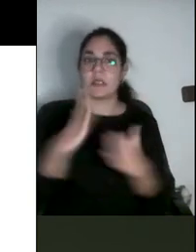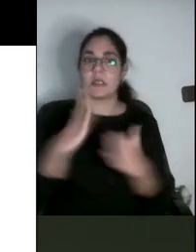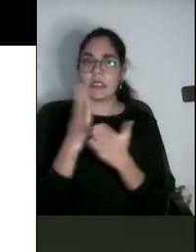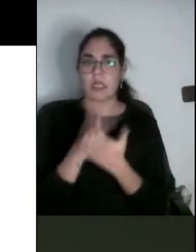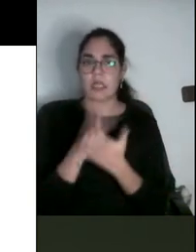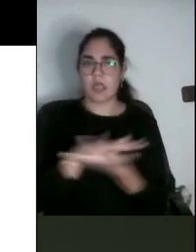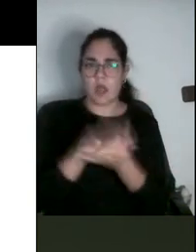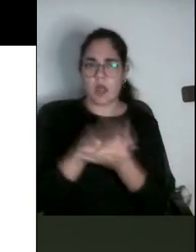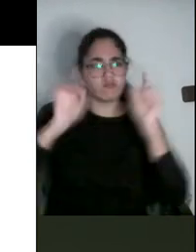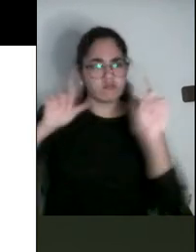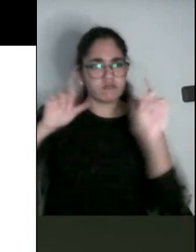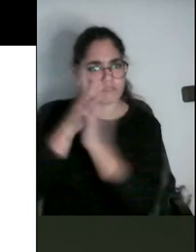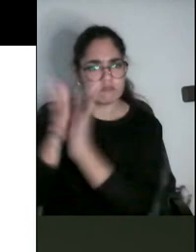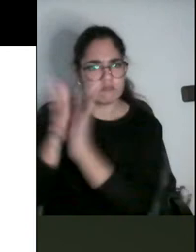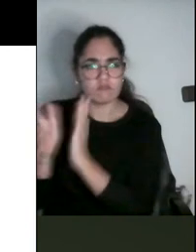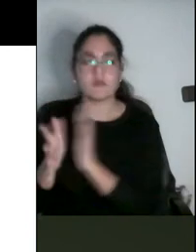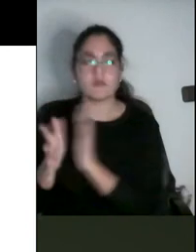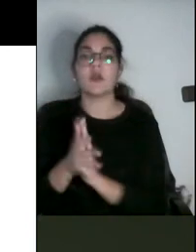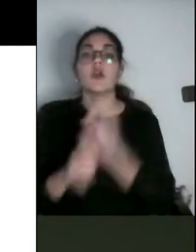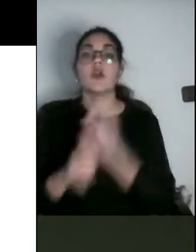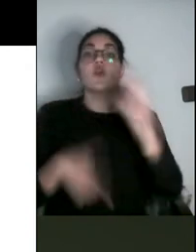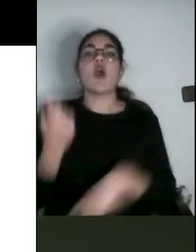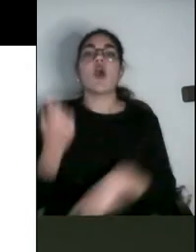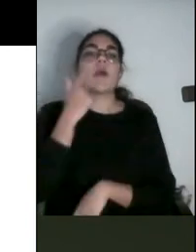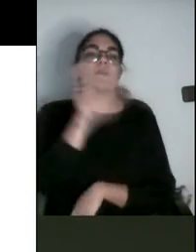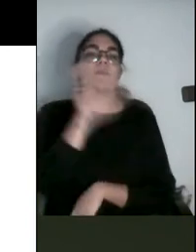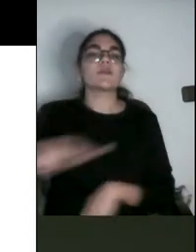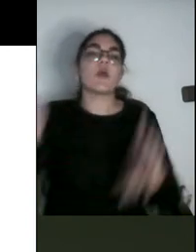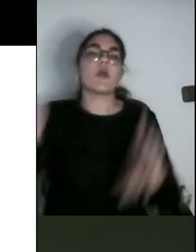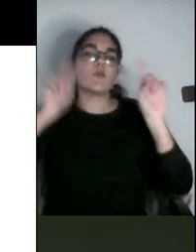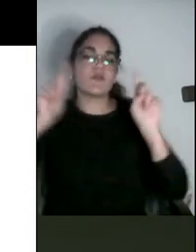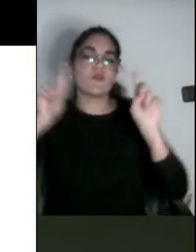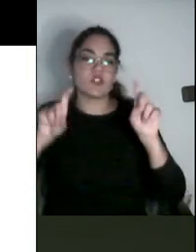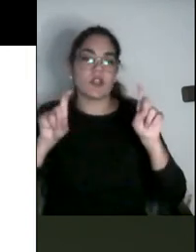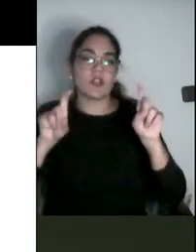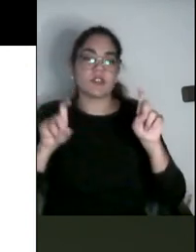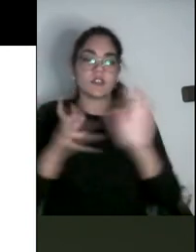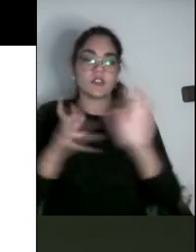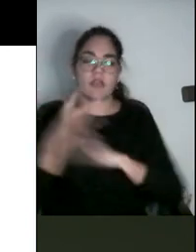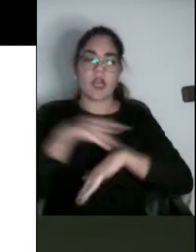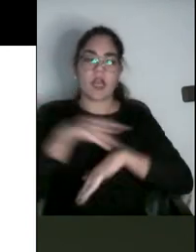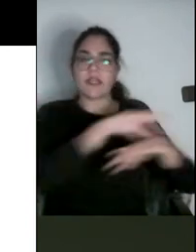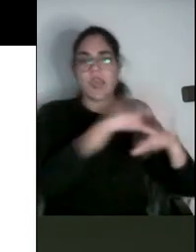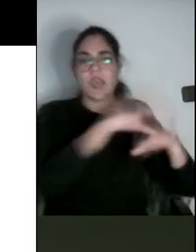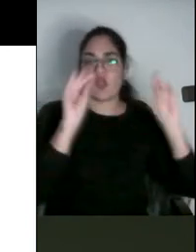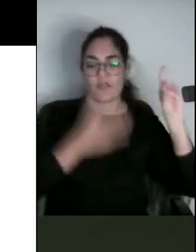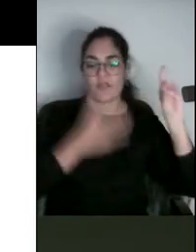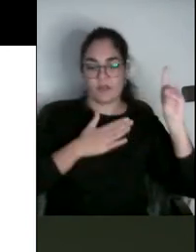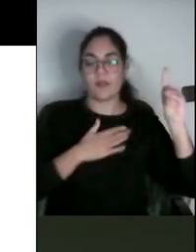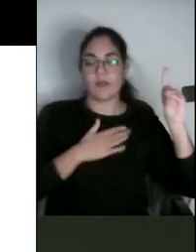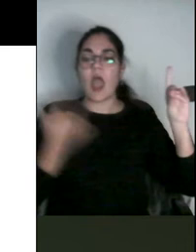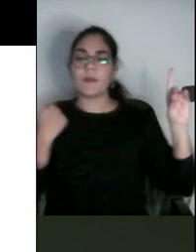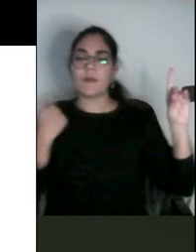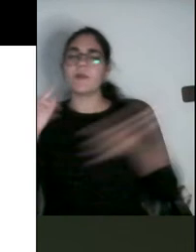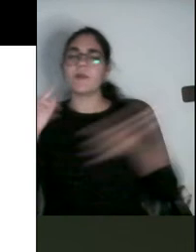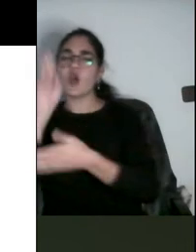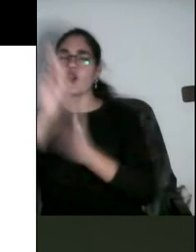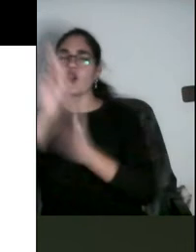después se instó al profesorado a que pasara esa rúbrica por la guía docente que decidiera escoger